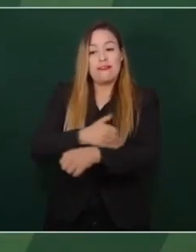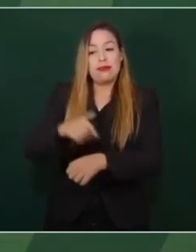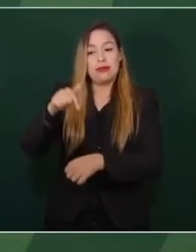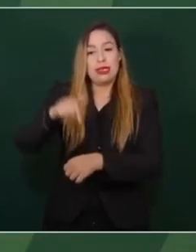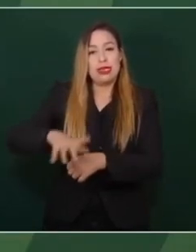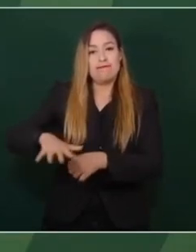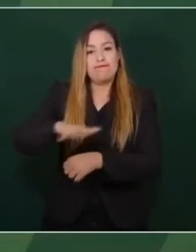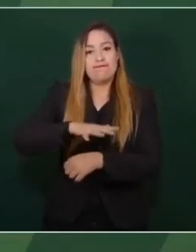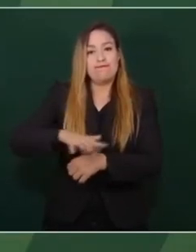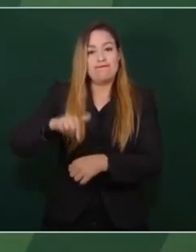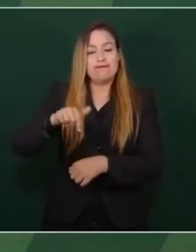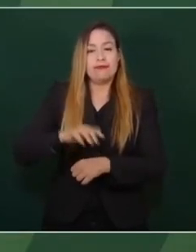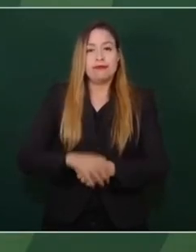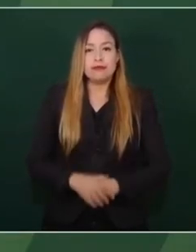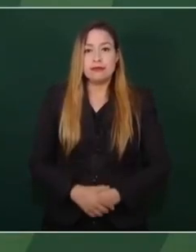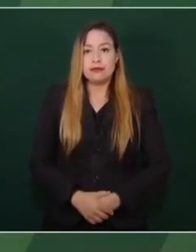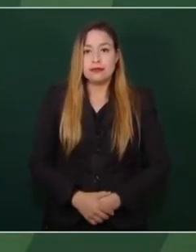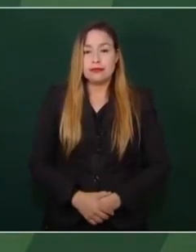Y le decía,